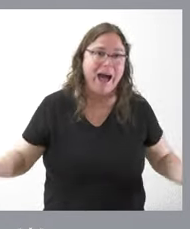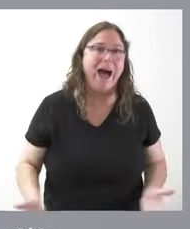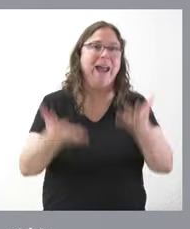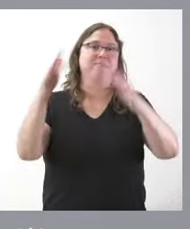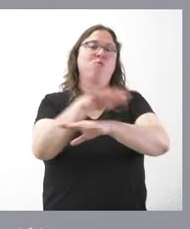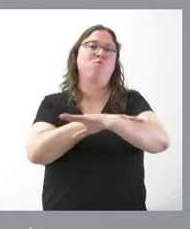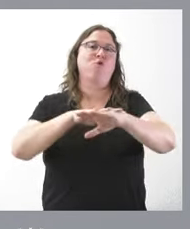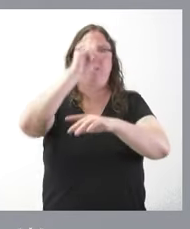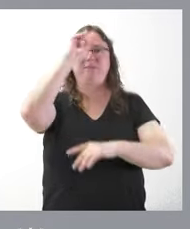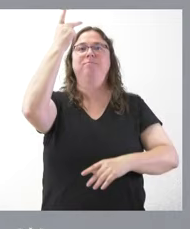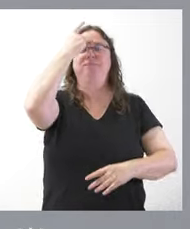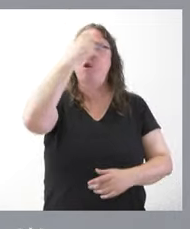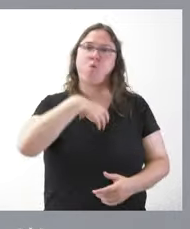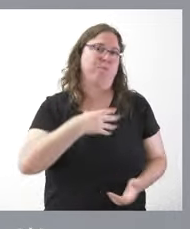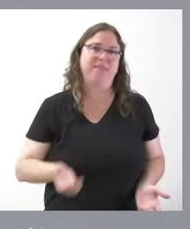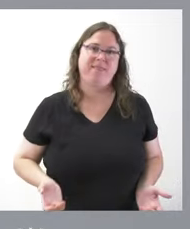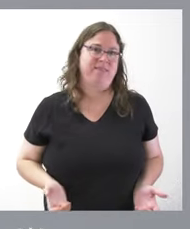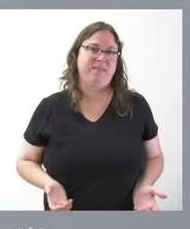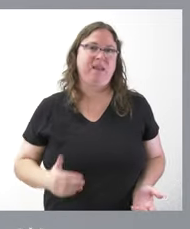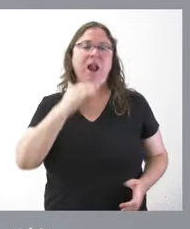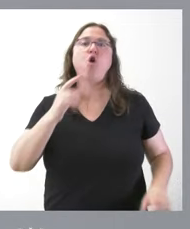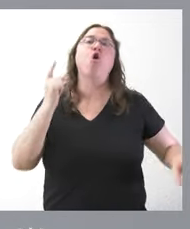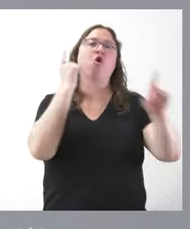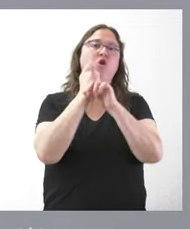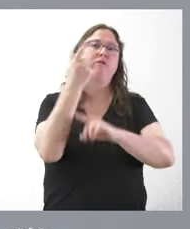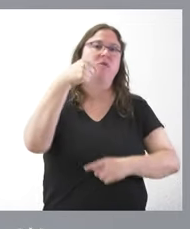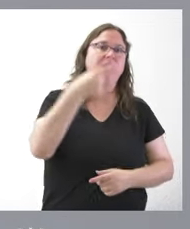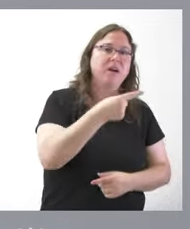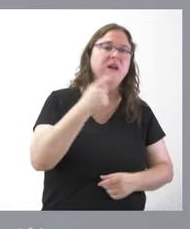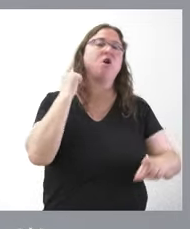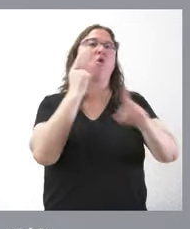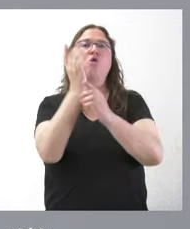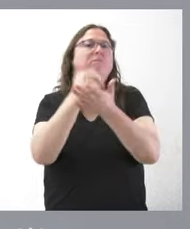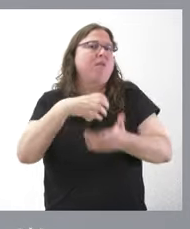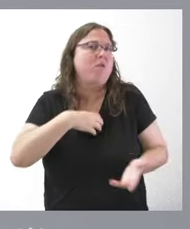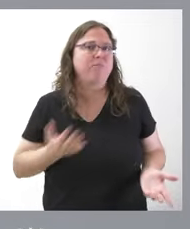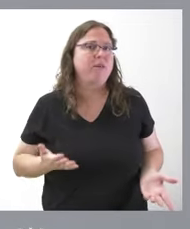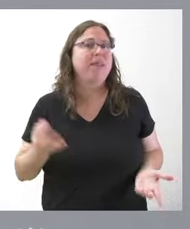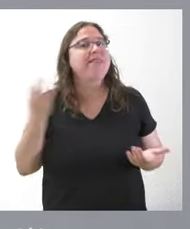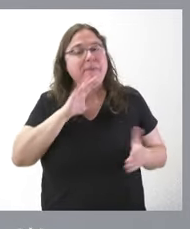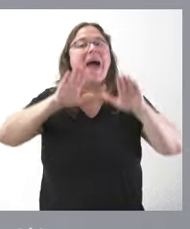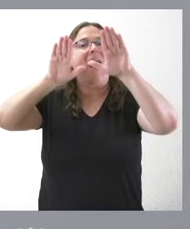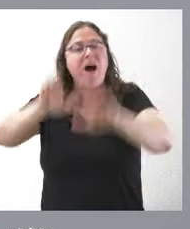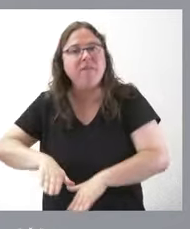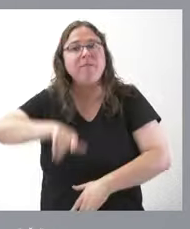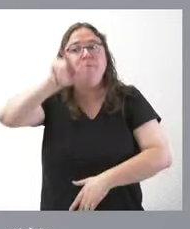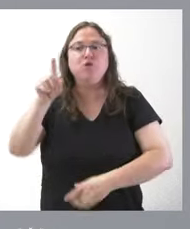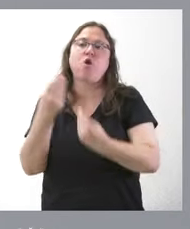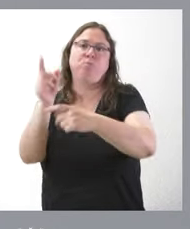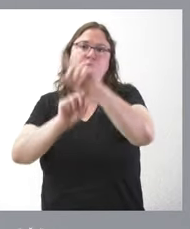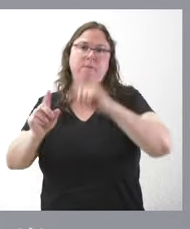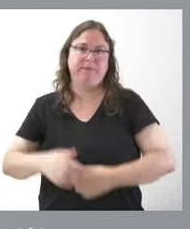cambie su actitud esto no puede ser algo en contra de las ONGs y en contra de las comunidades Autónomas tiene que ser algo a favor de las personas que tienen problemas